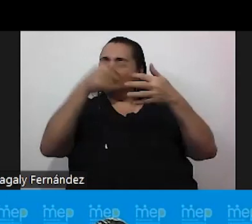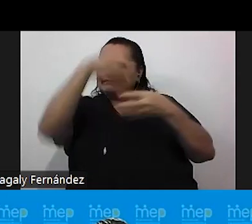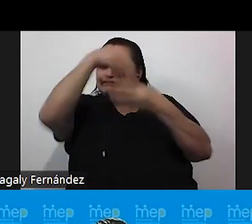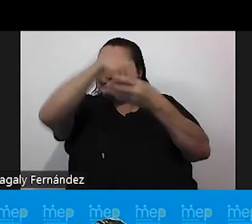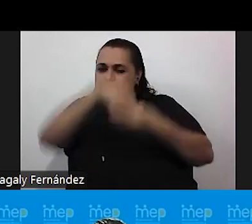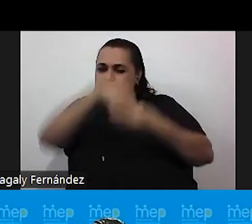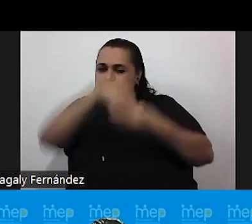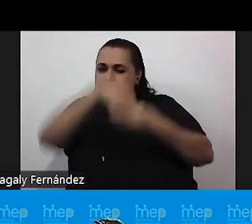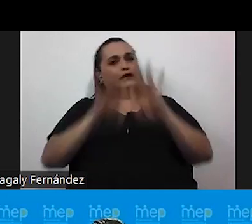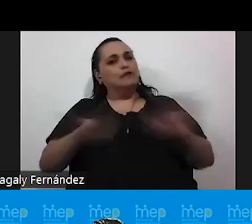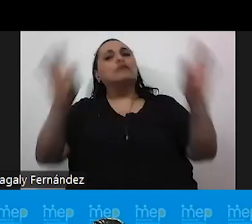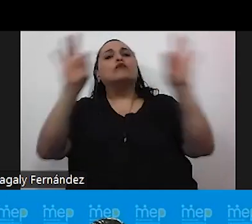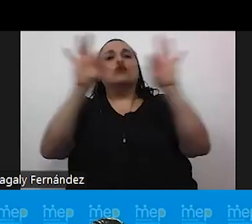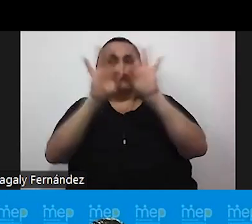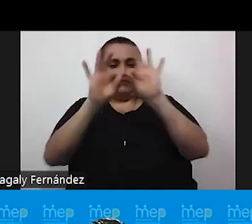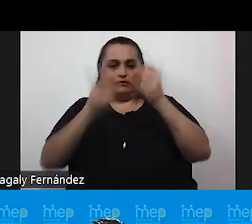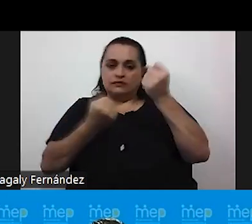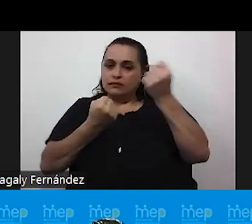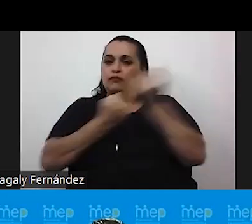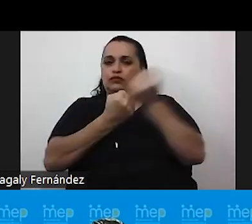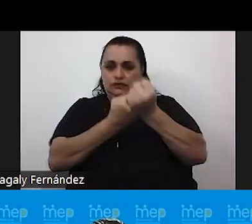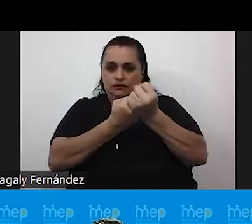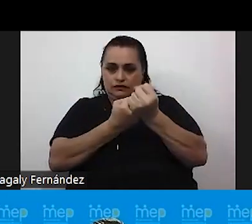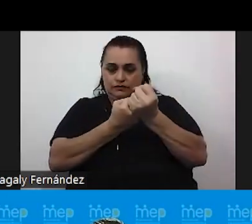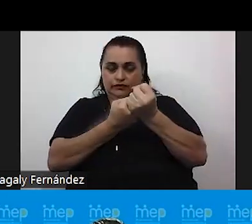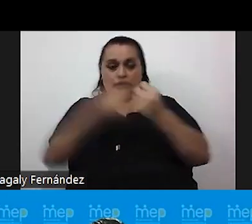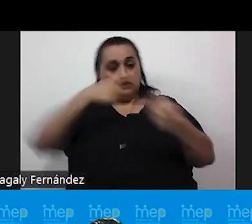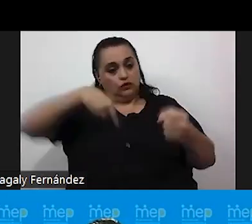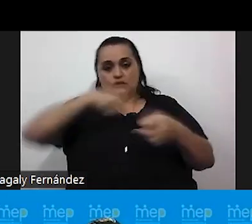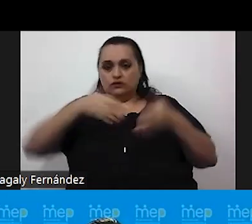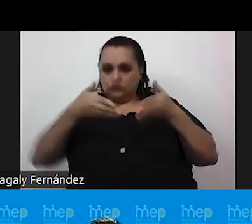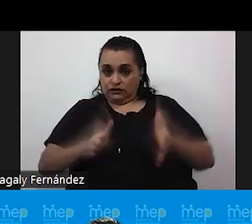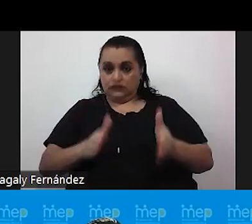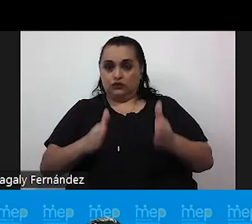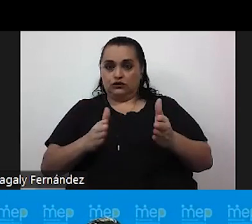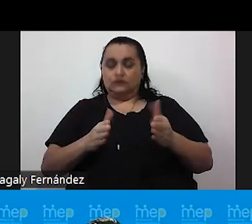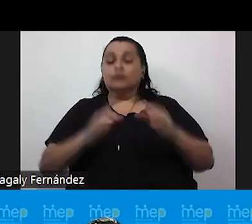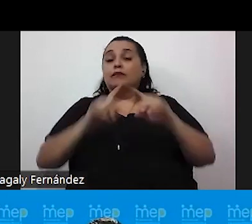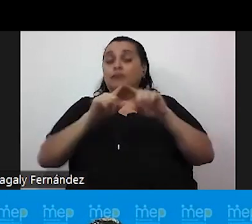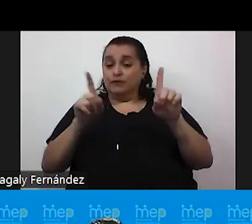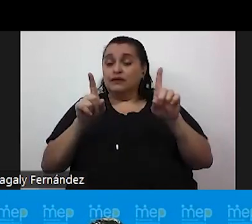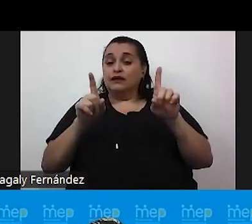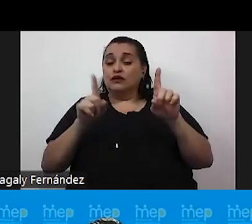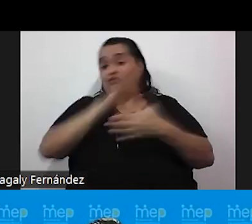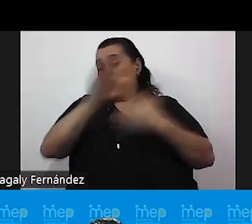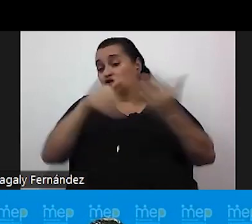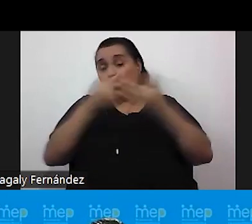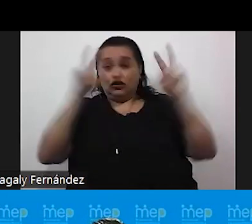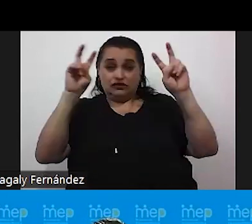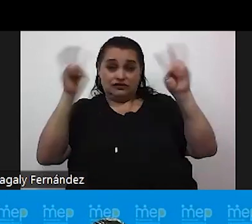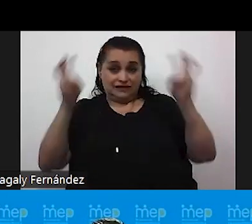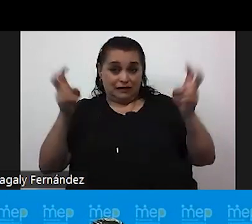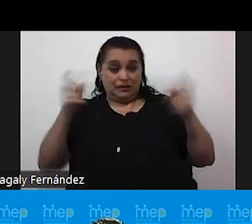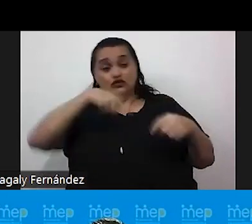importancia de apoyar a nuestros hijos. Sin embargo, en todas las temáticas que hemos